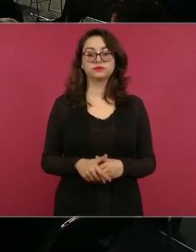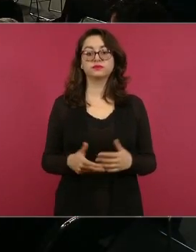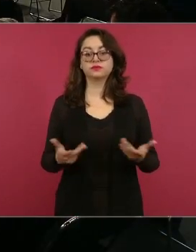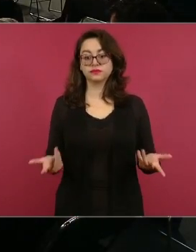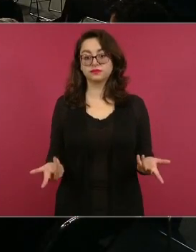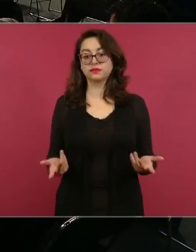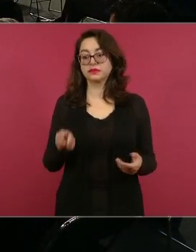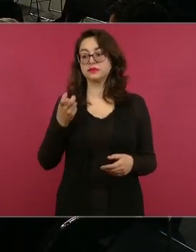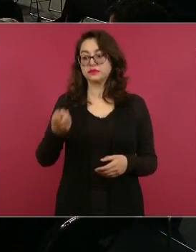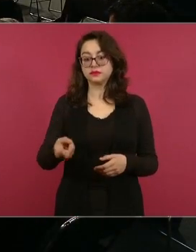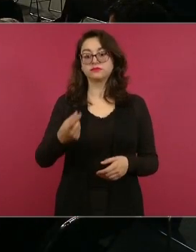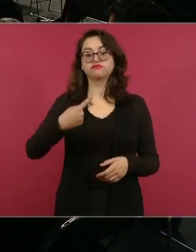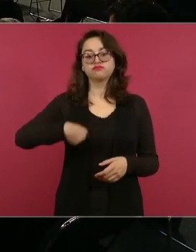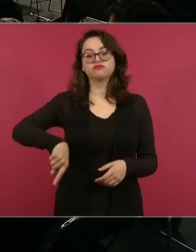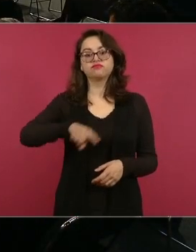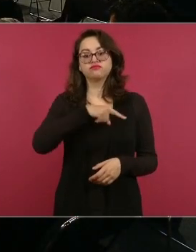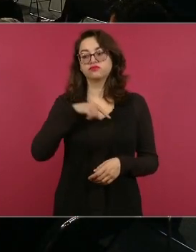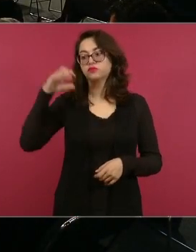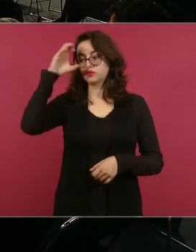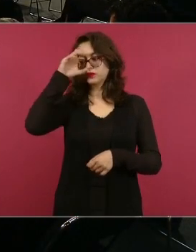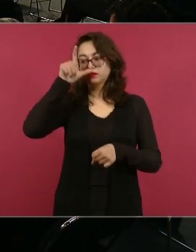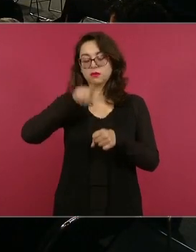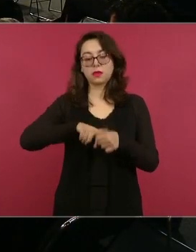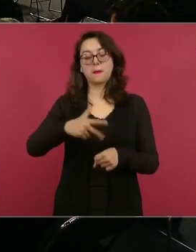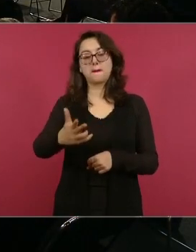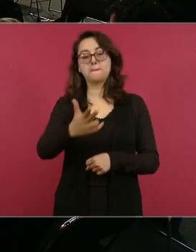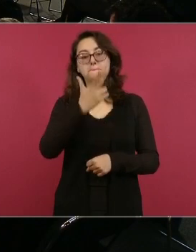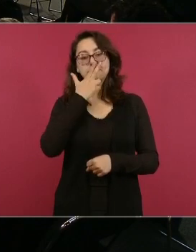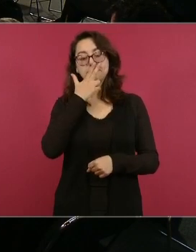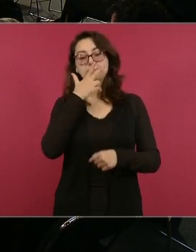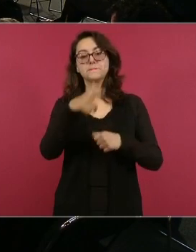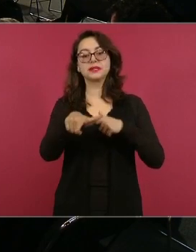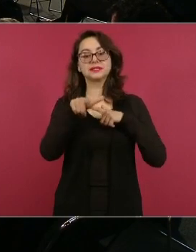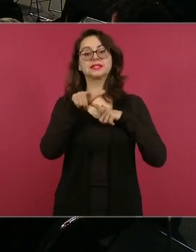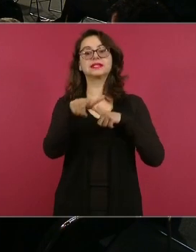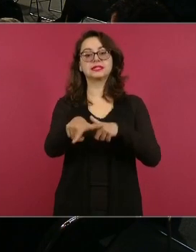culturas, tenemos que mantener